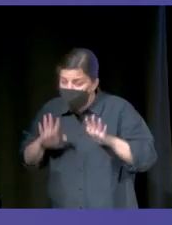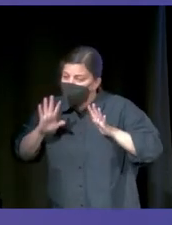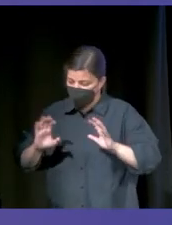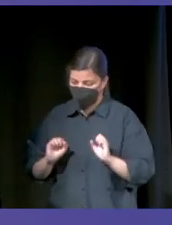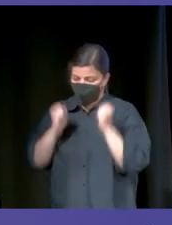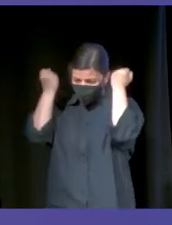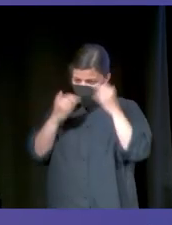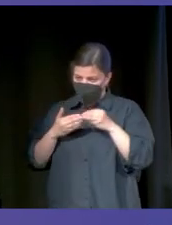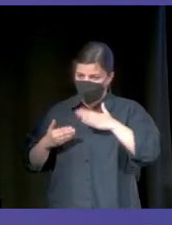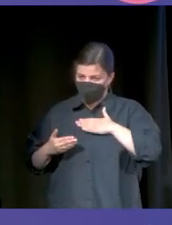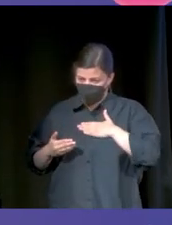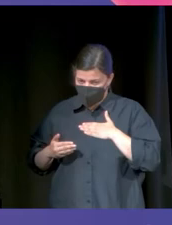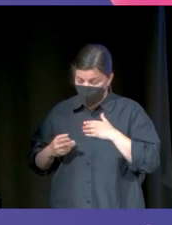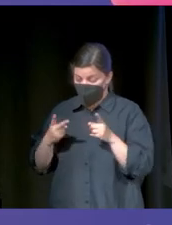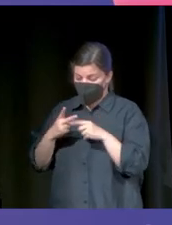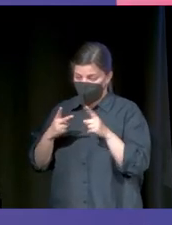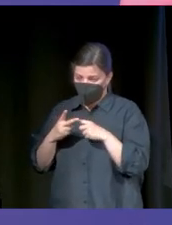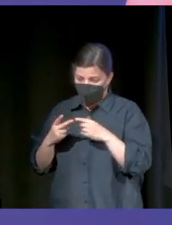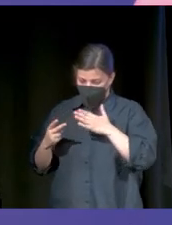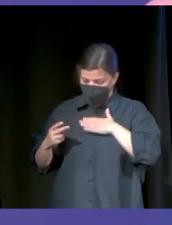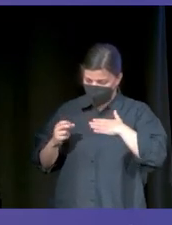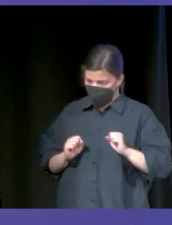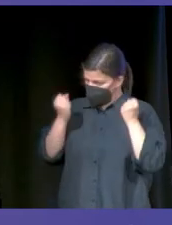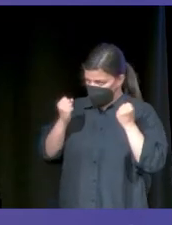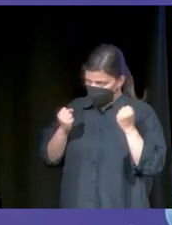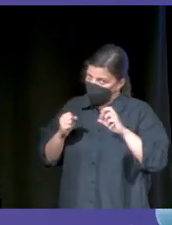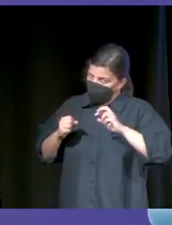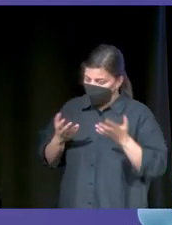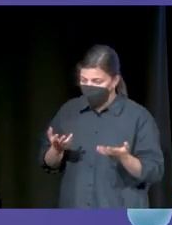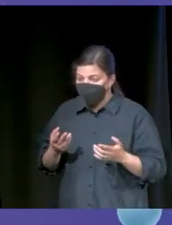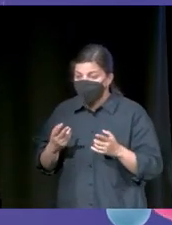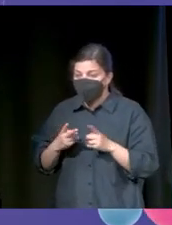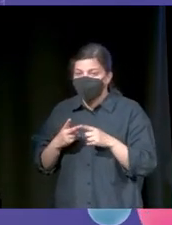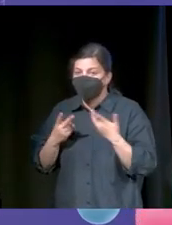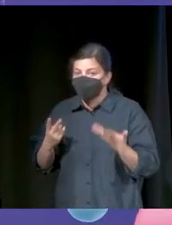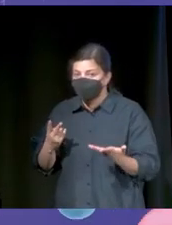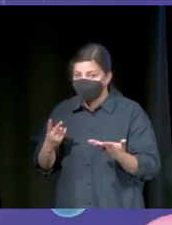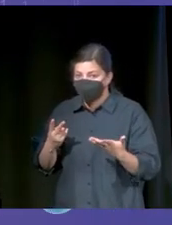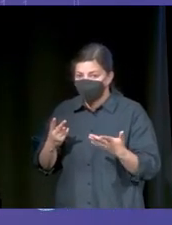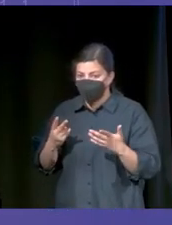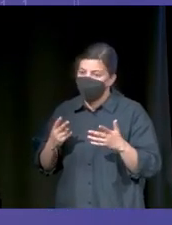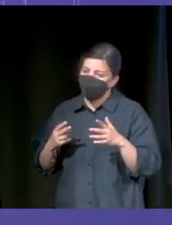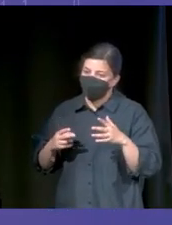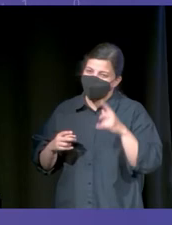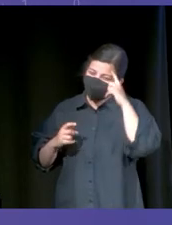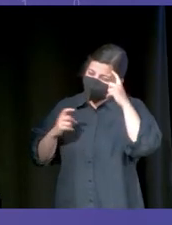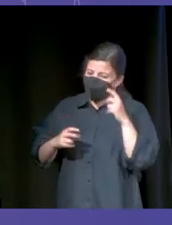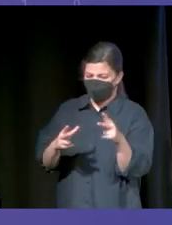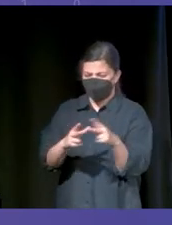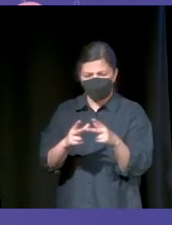opción dos, obviamente no será, mata a mi cliente, me da igual. Opción dos será, mira, hace el menor daño posible a la sociedad.